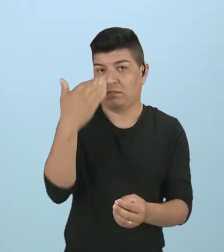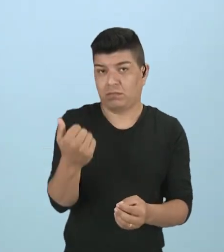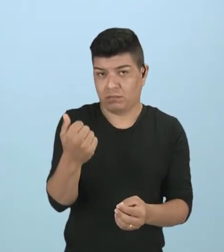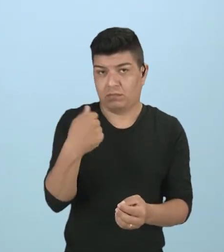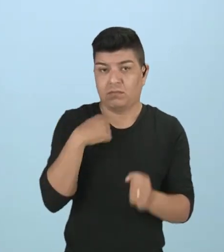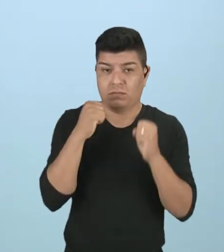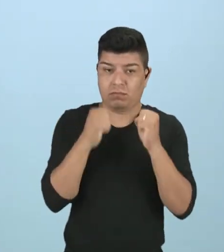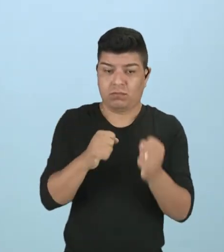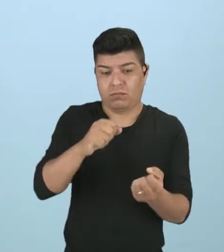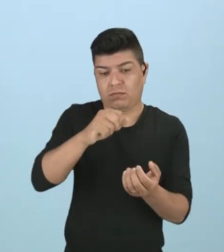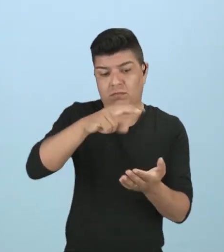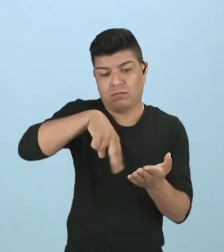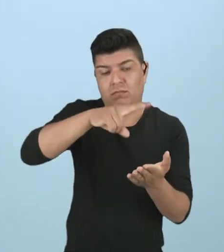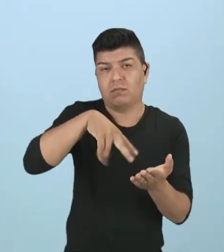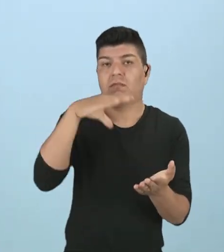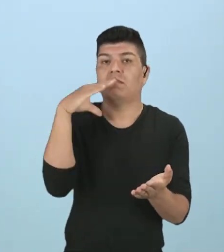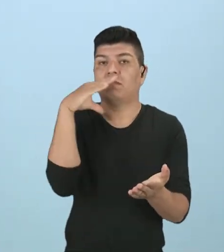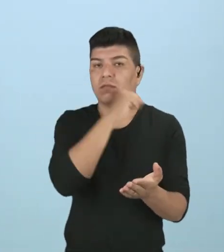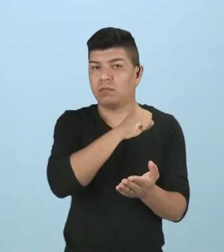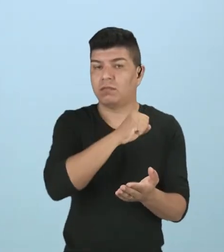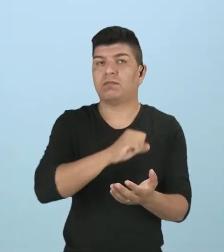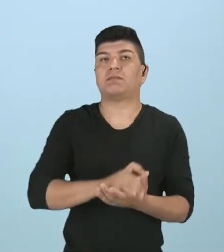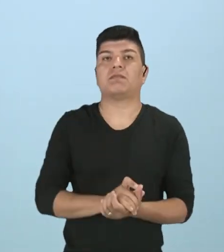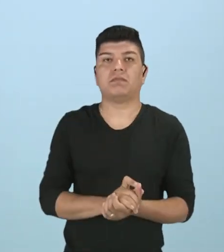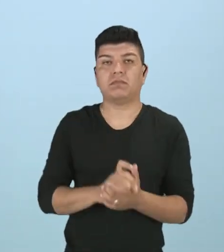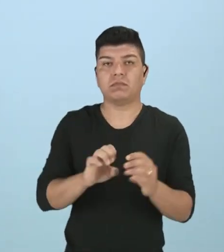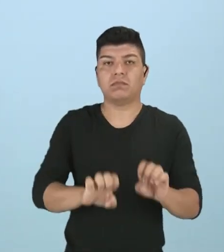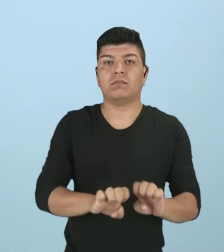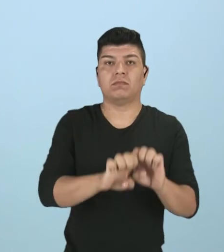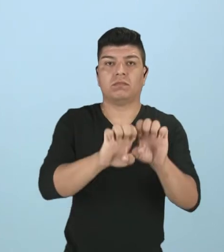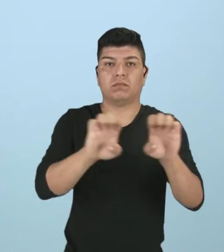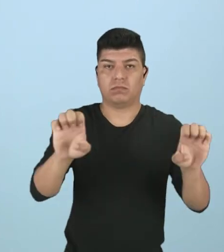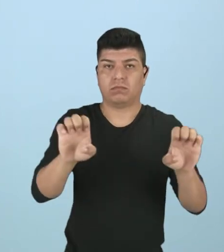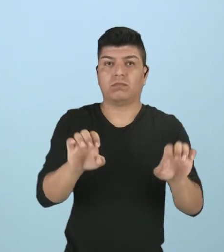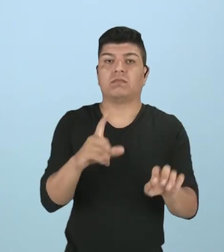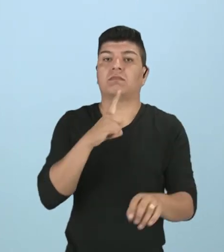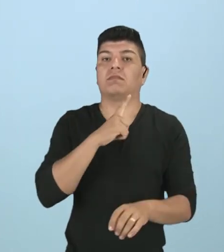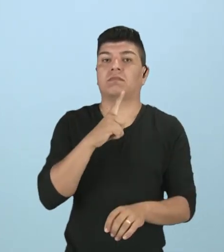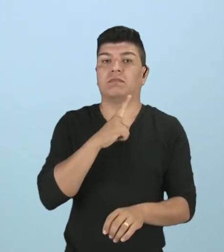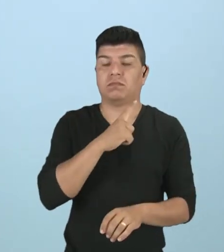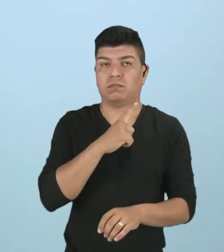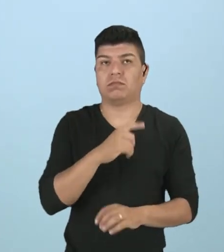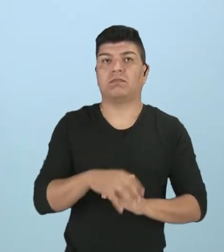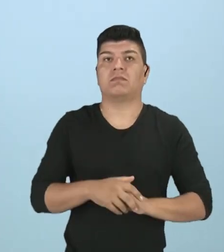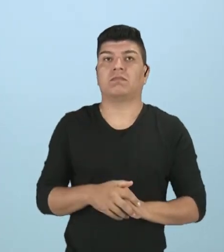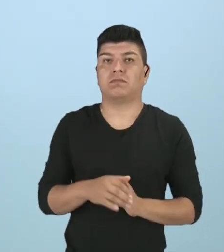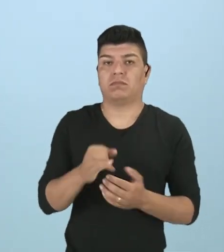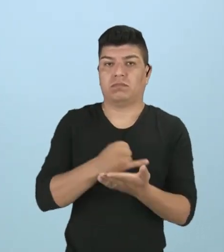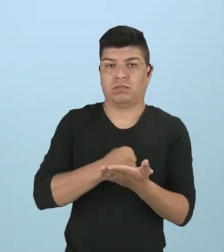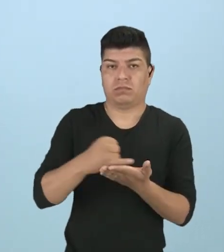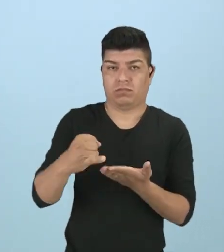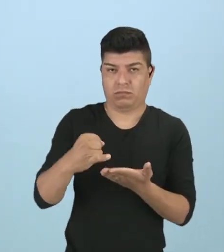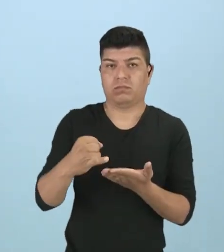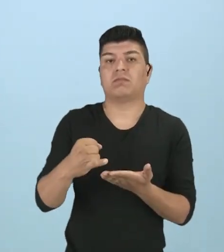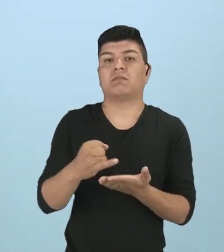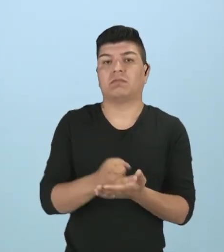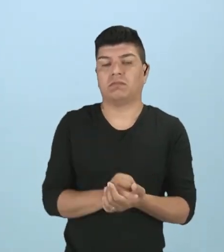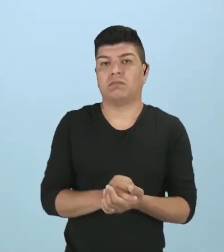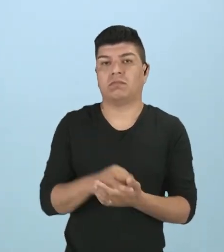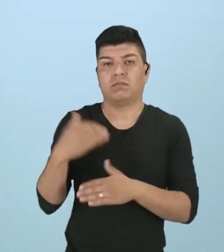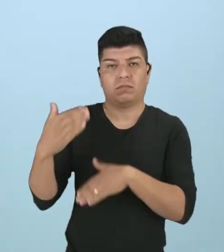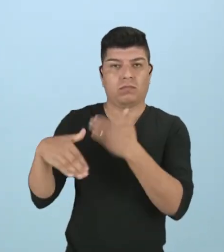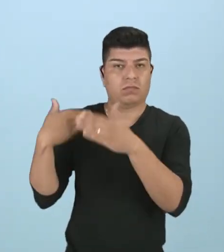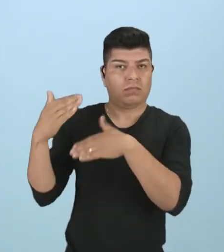pueda hacer una lectura rápida. Y su estructura, su estructura tiene la introducción, que sería el texto, el